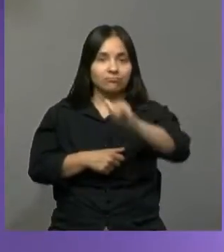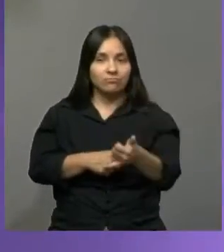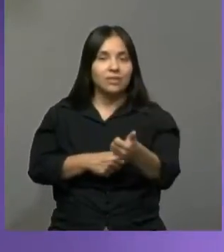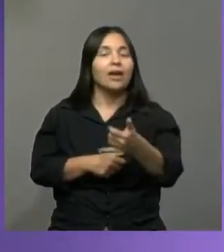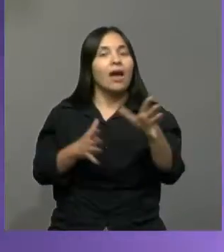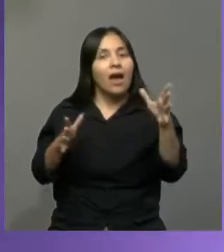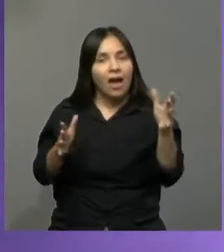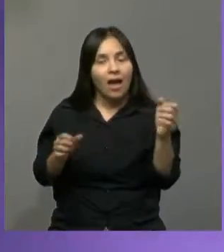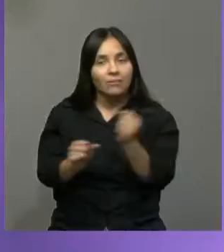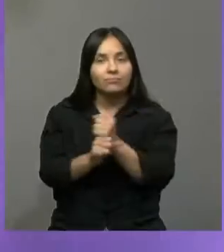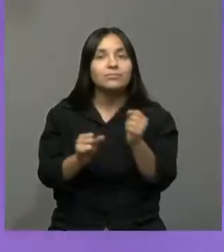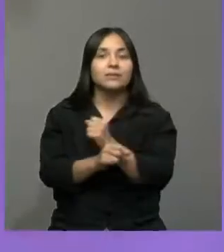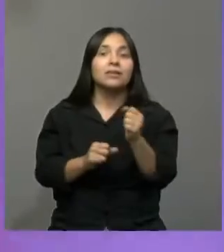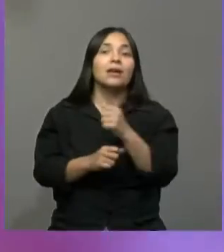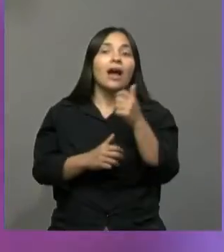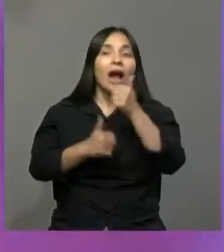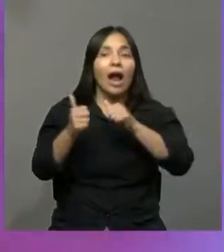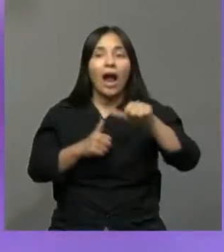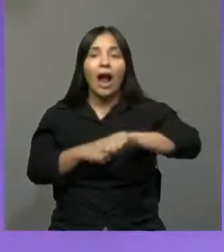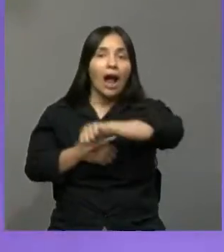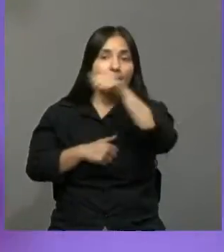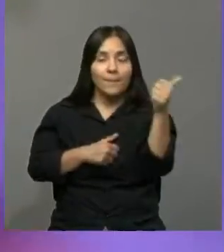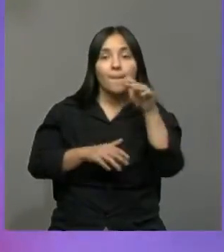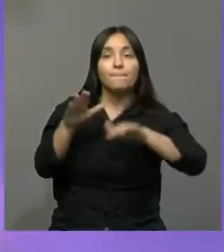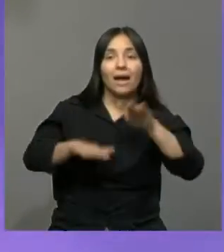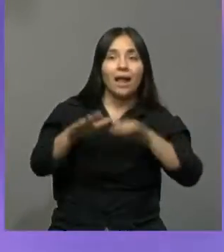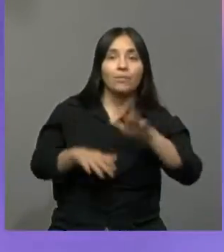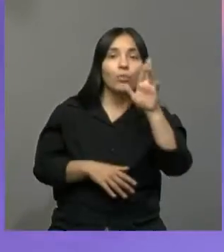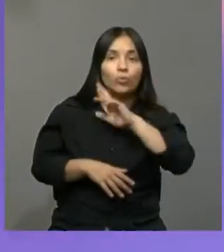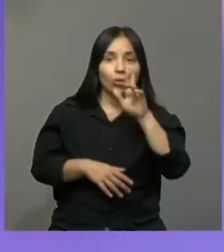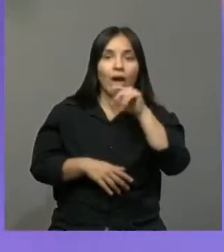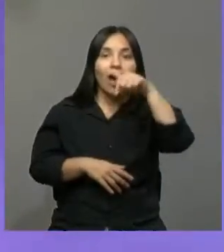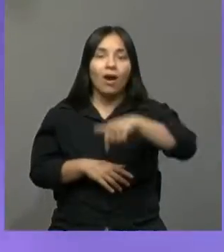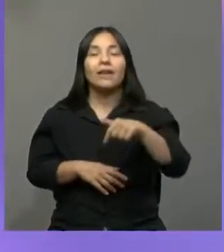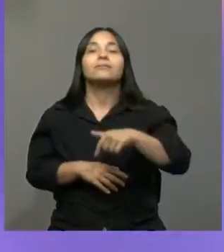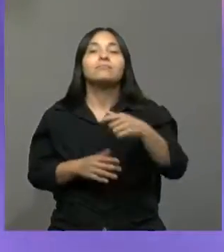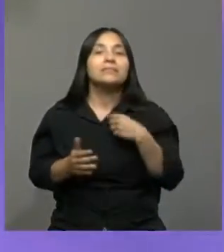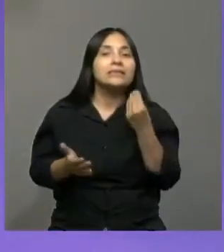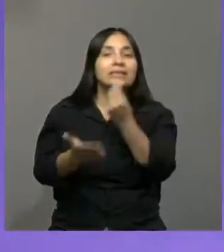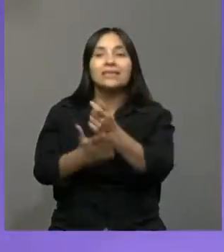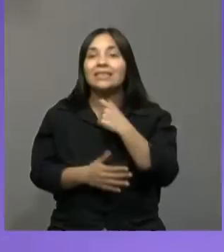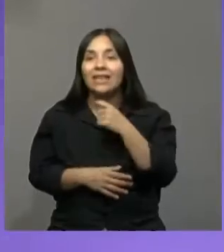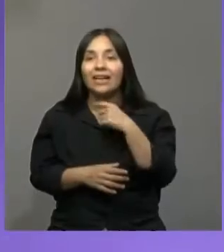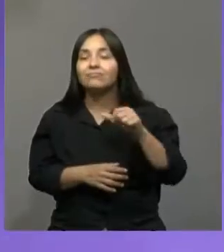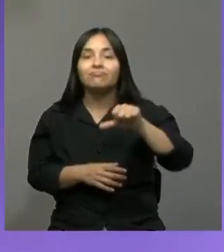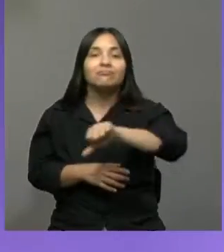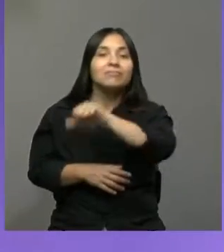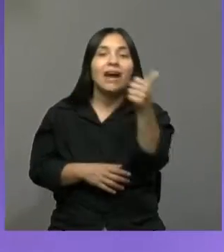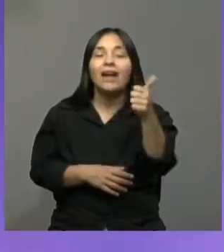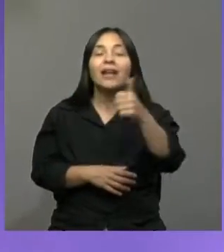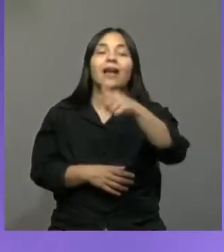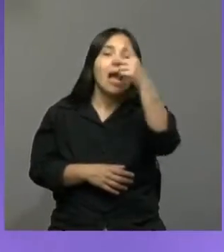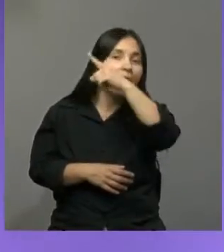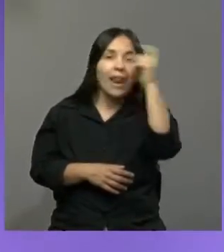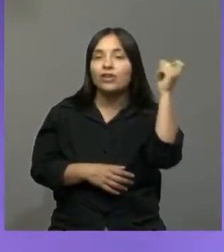campeona provincial de Malambo femenino. Y ahora soy aspirante campeona nacional acá en Carlos Paz. ¿Qué tal? Muy bien.